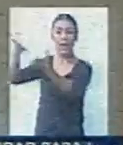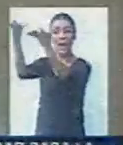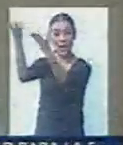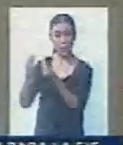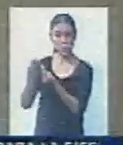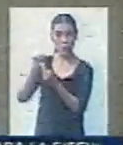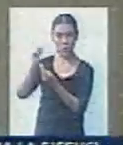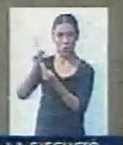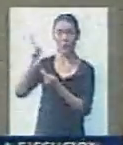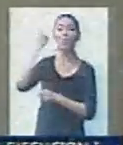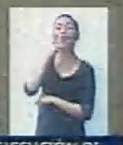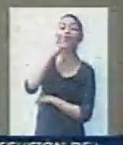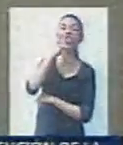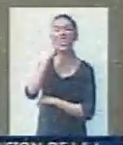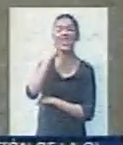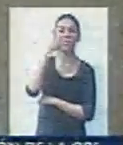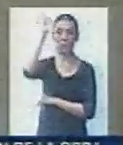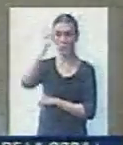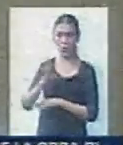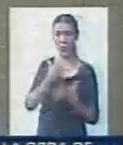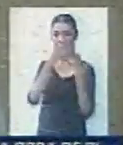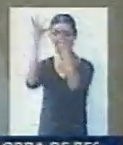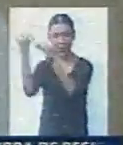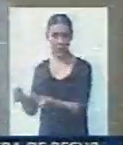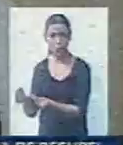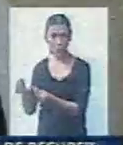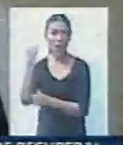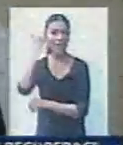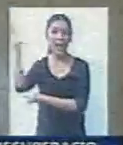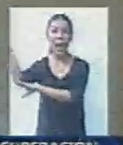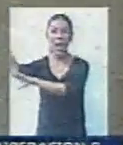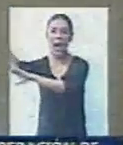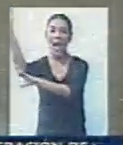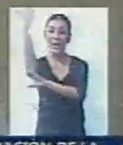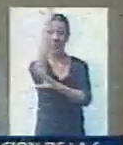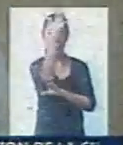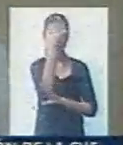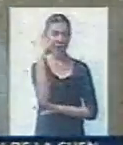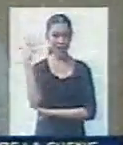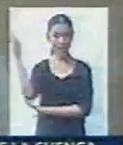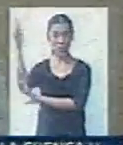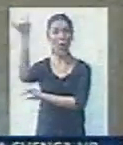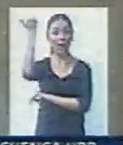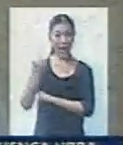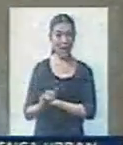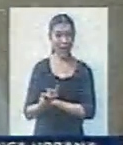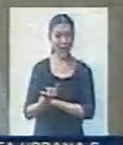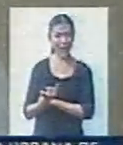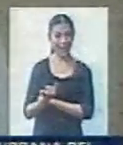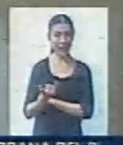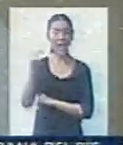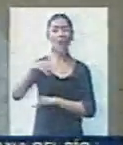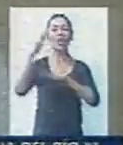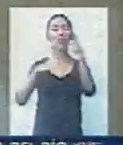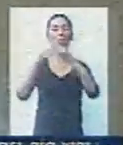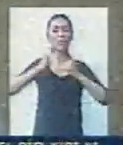Y ya forestó, colocó todo el arbolado de esa plazoleta. Estamos empezando a construir los bancos.